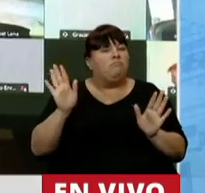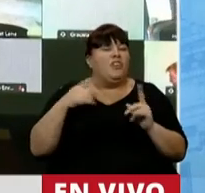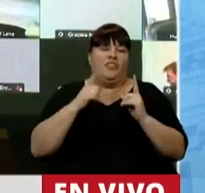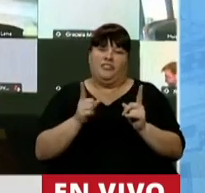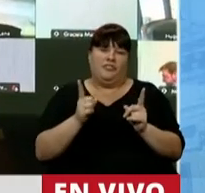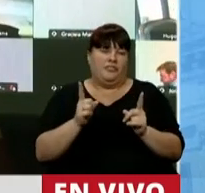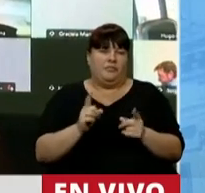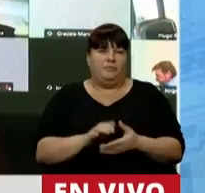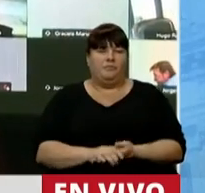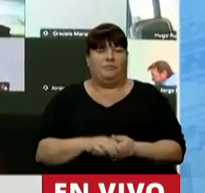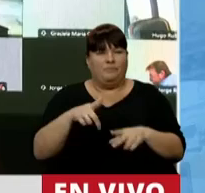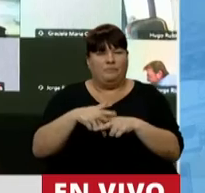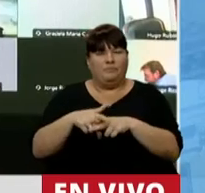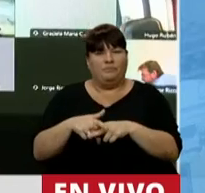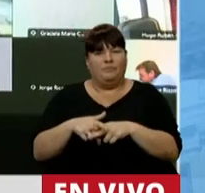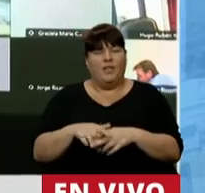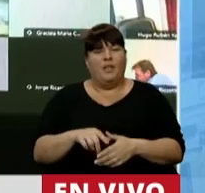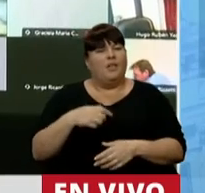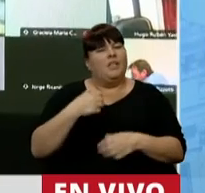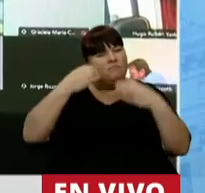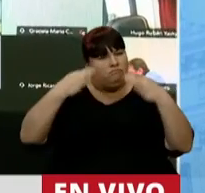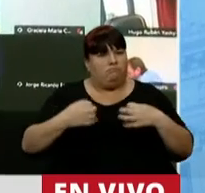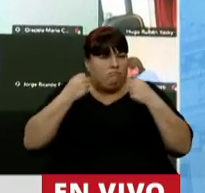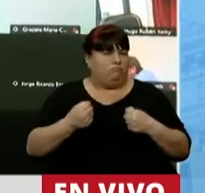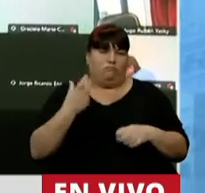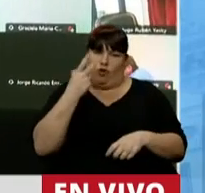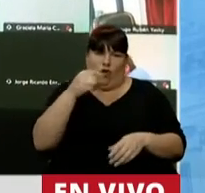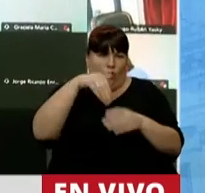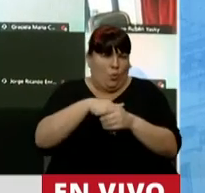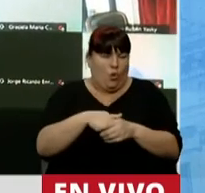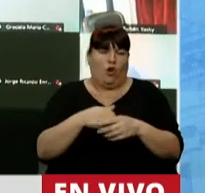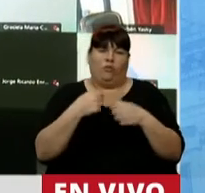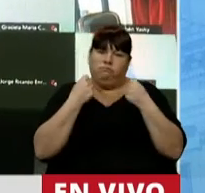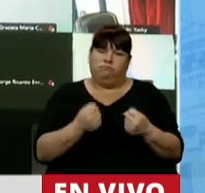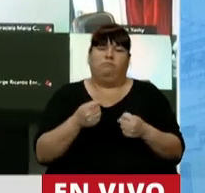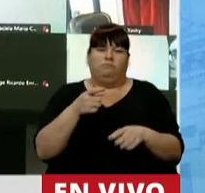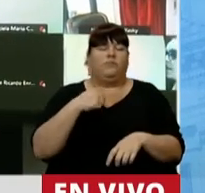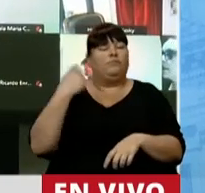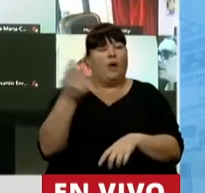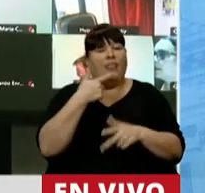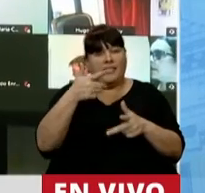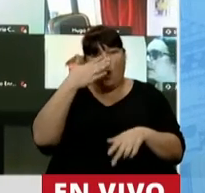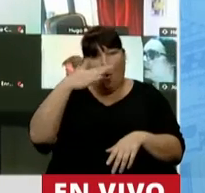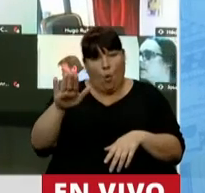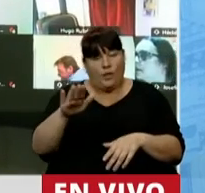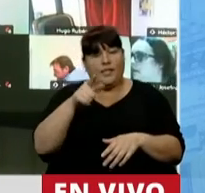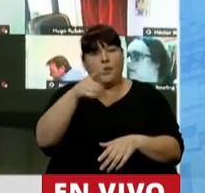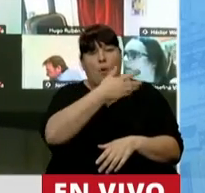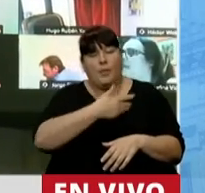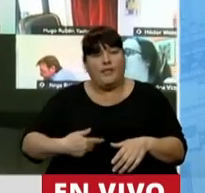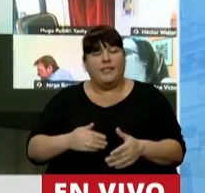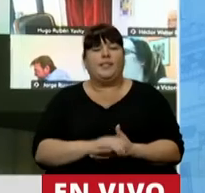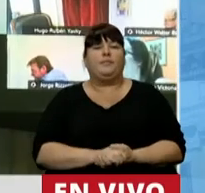sostenerlo con mucha convicción, con mucho empeño. Y queremos decir finalmente, señora